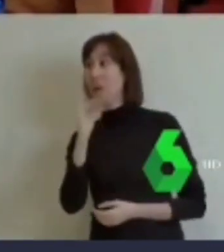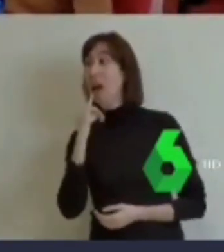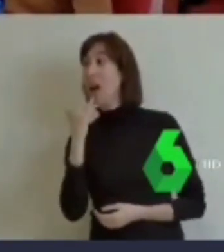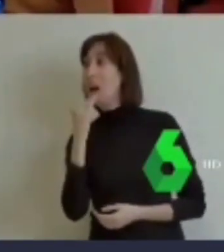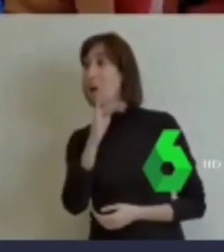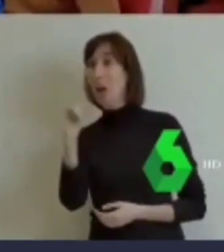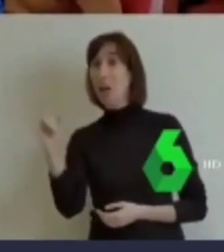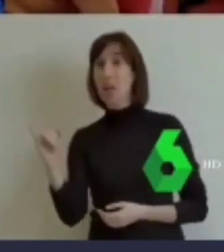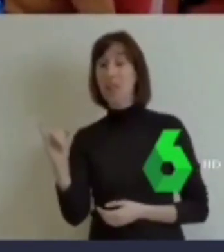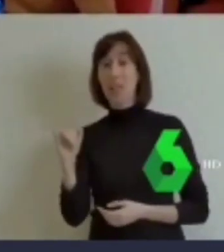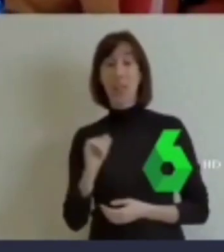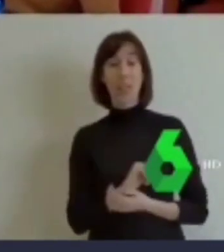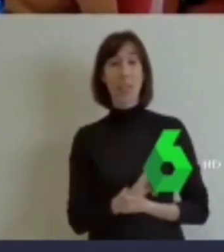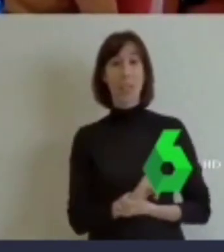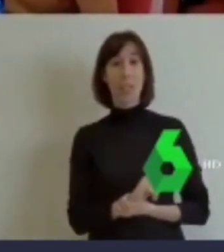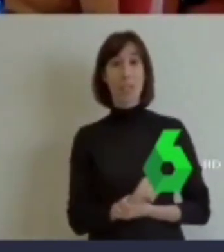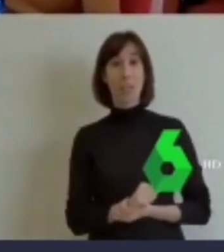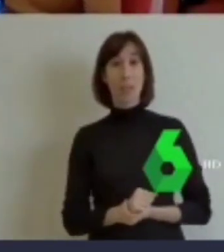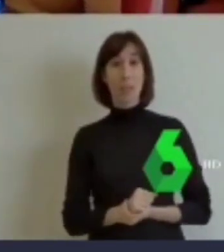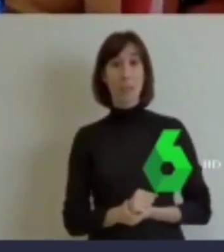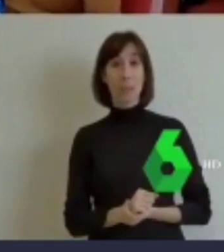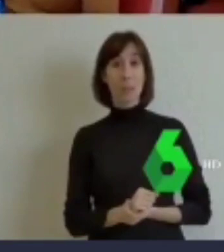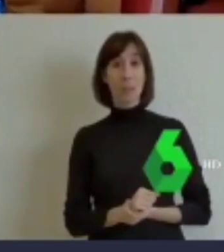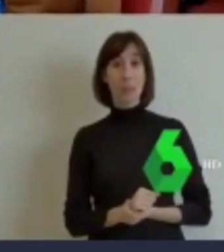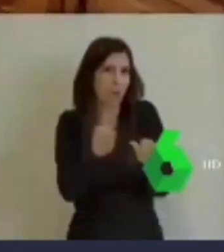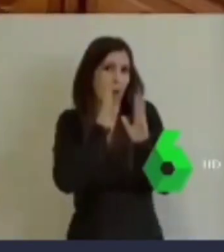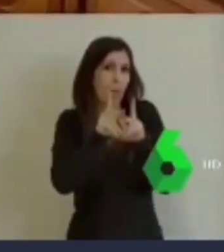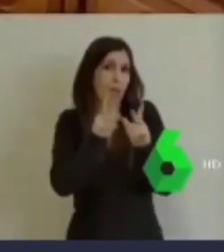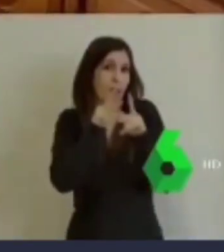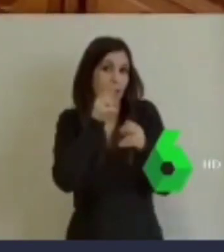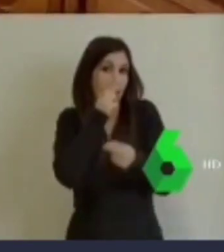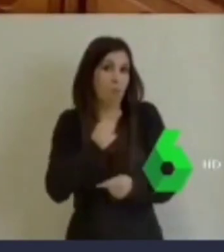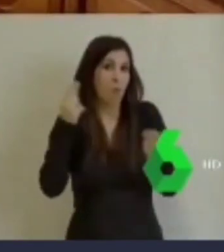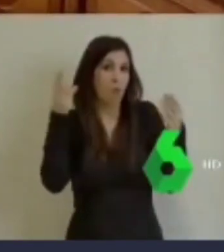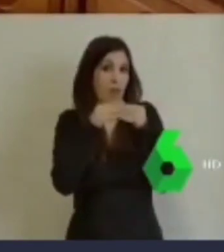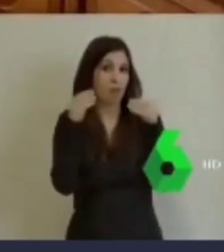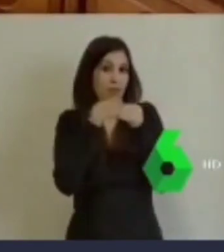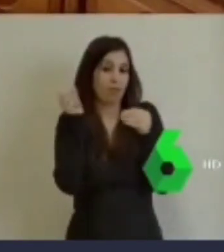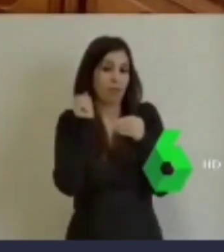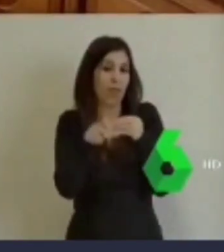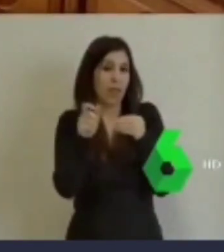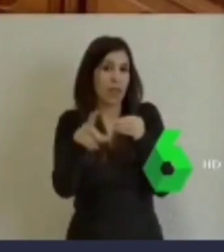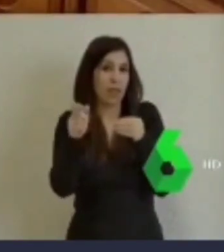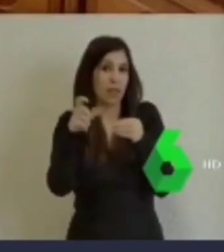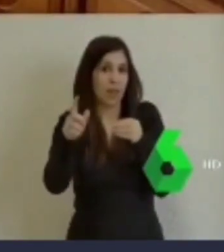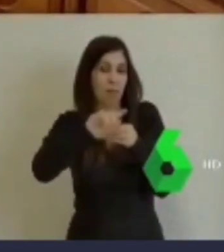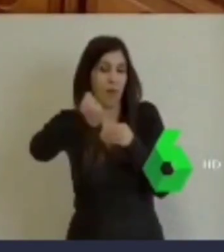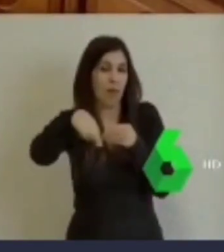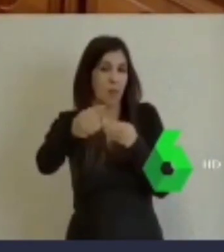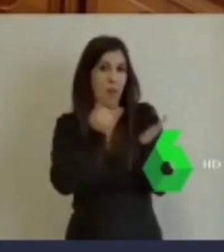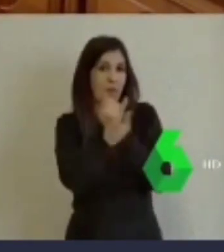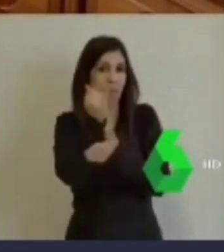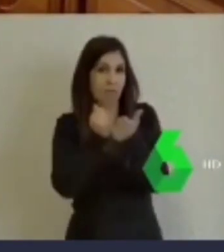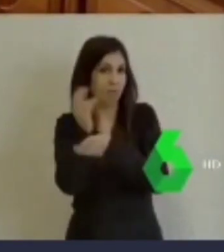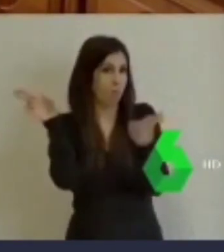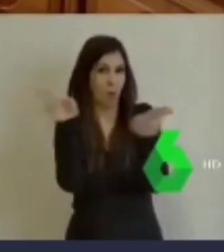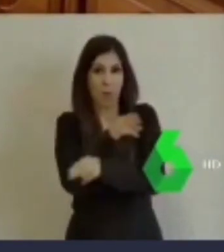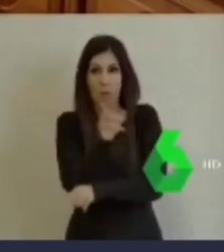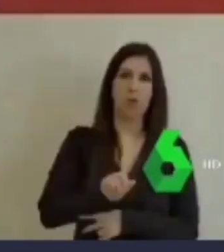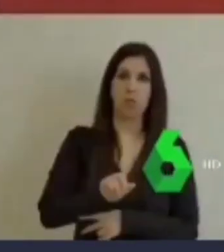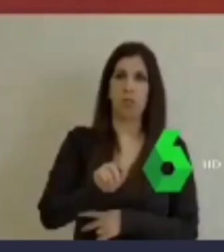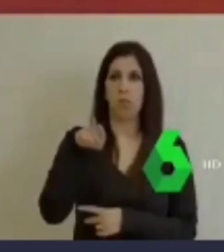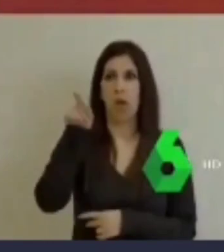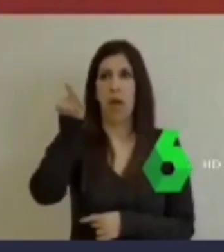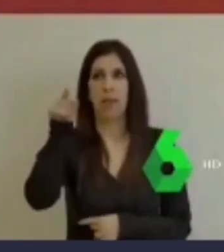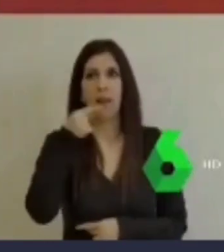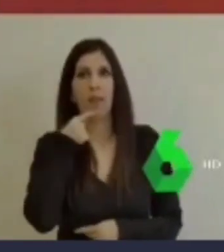nueva rotonda. Él defendía que debería haber una escultura de Franco por la reforma agraria. La concejal de Unidas Podemos le reprochaba diciendo